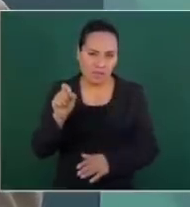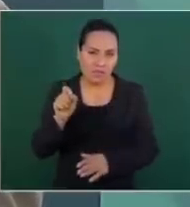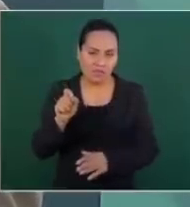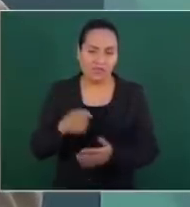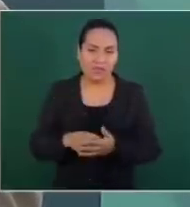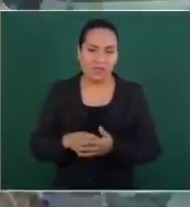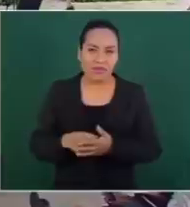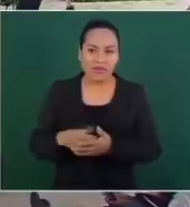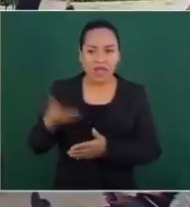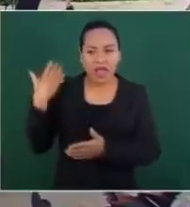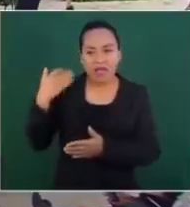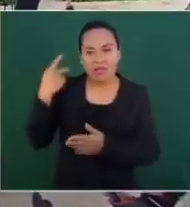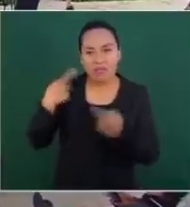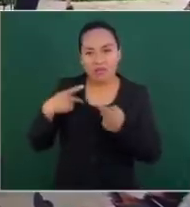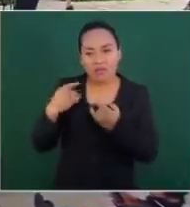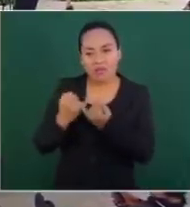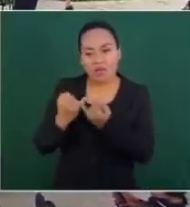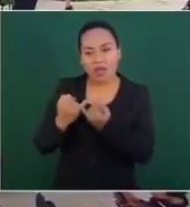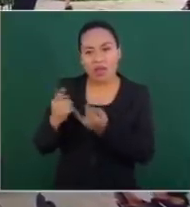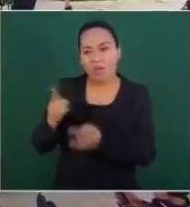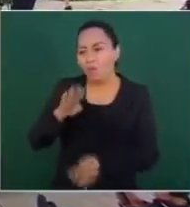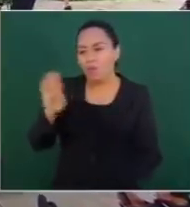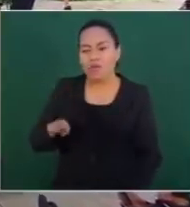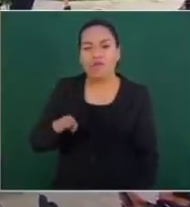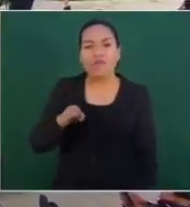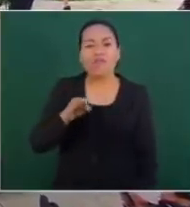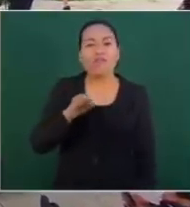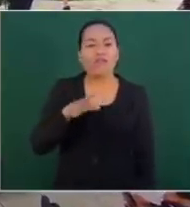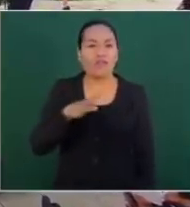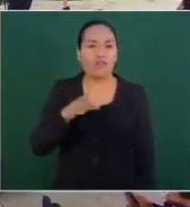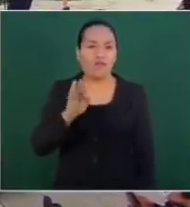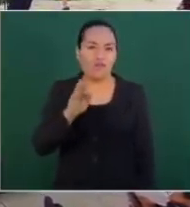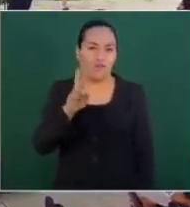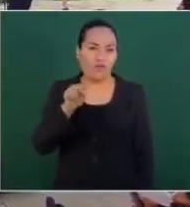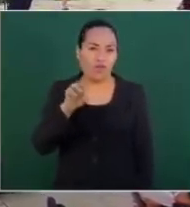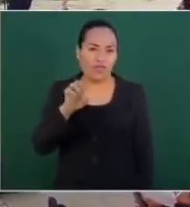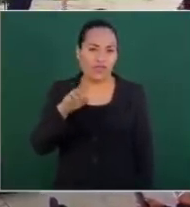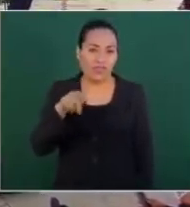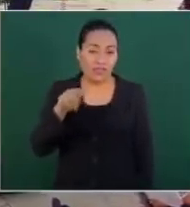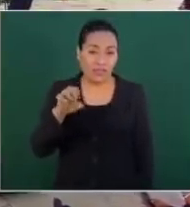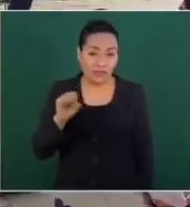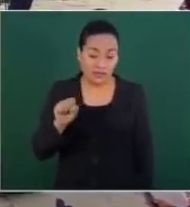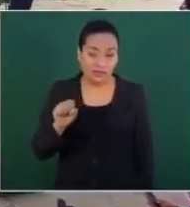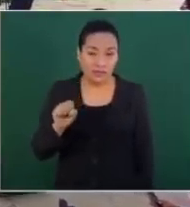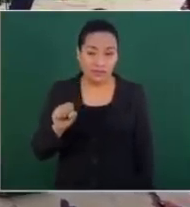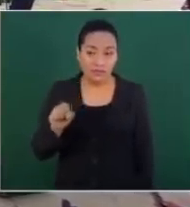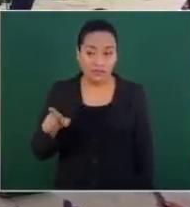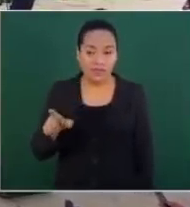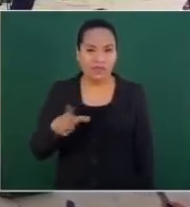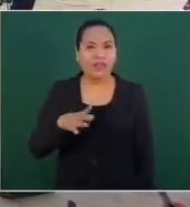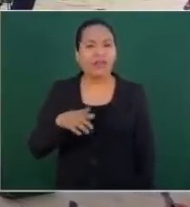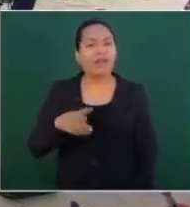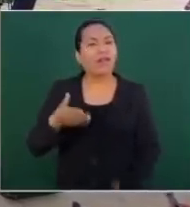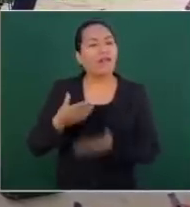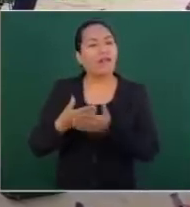pero Francisco Zarco, que era muy cercano a Juárez,